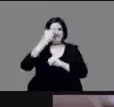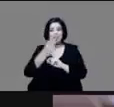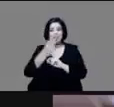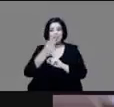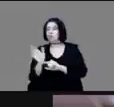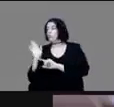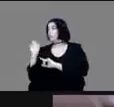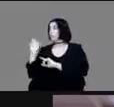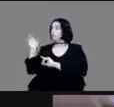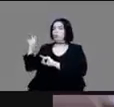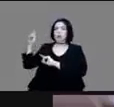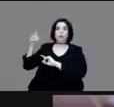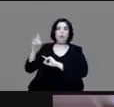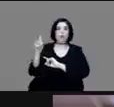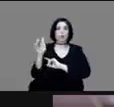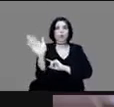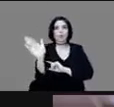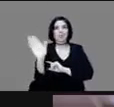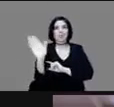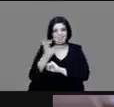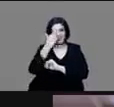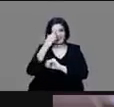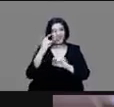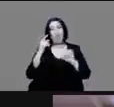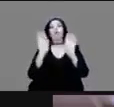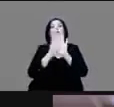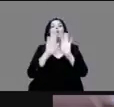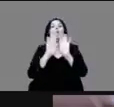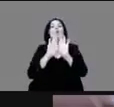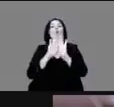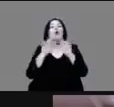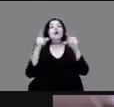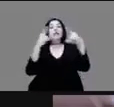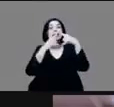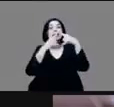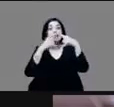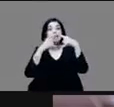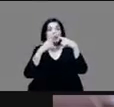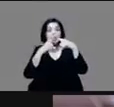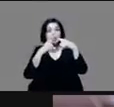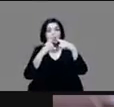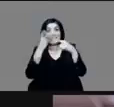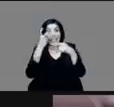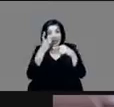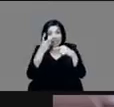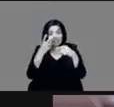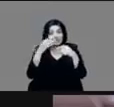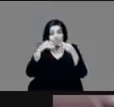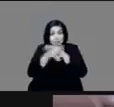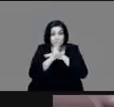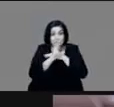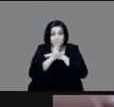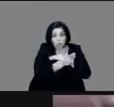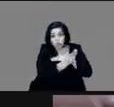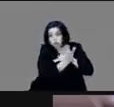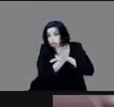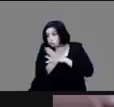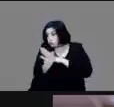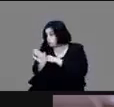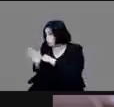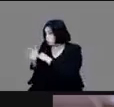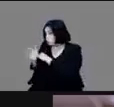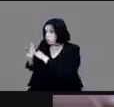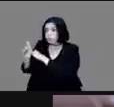exactamente por la mitad este metro este tramo por la mitad de digamos